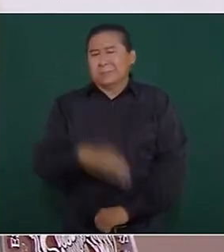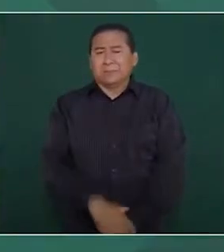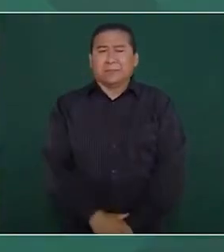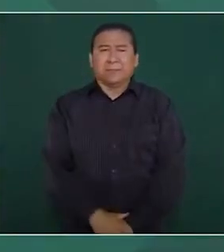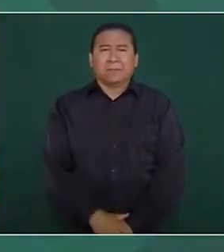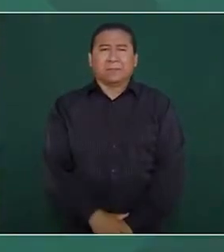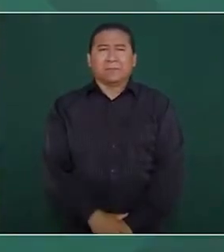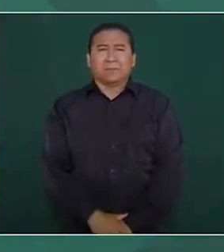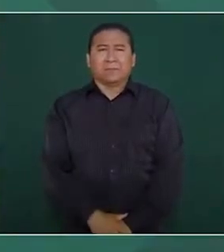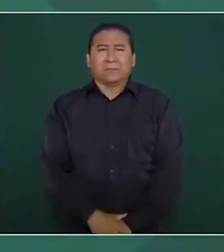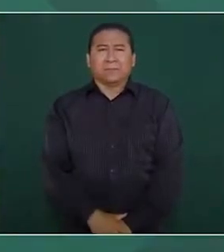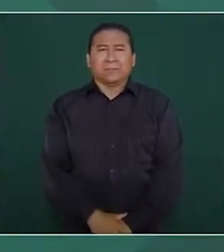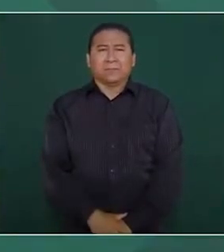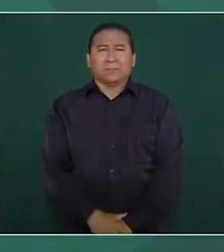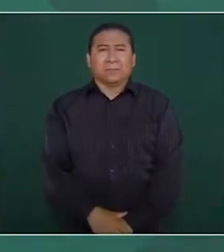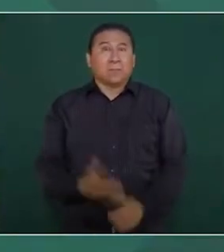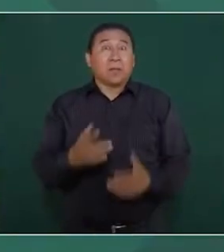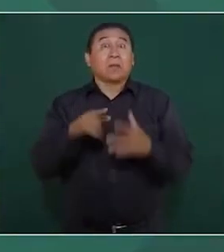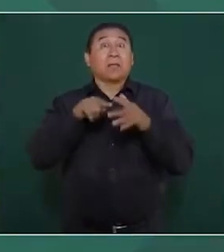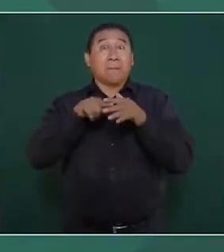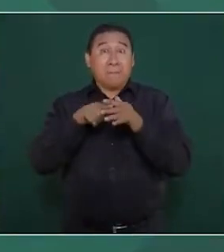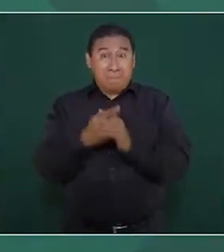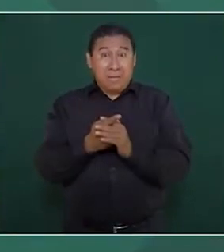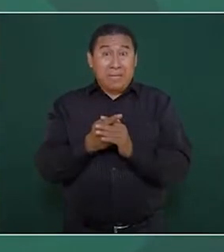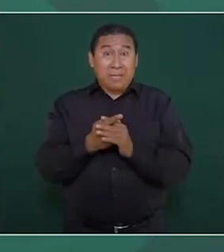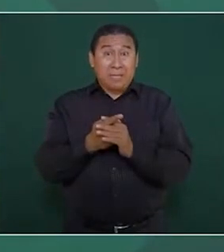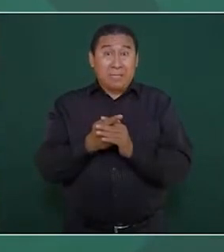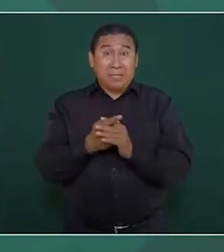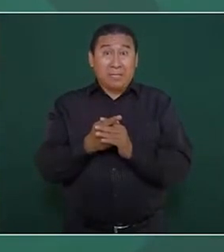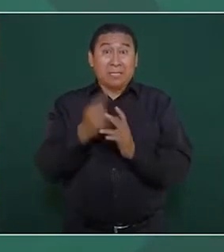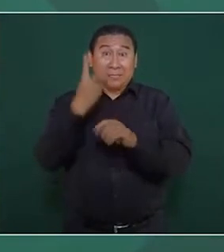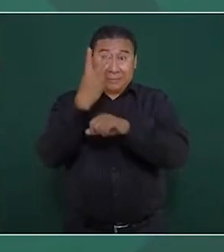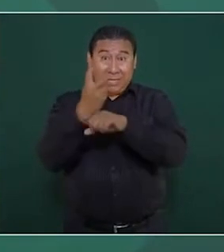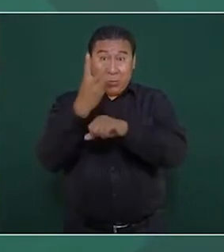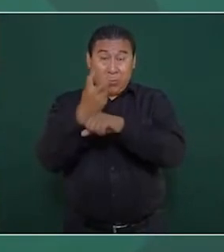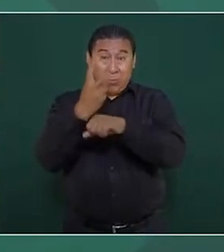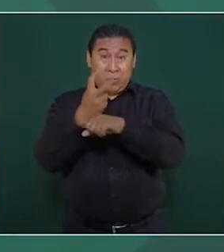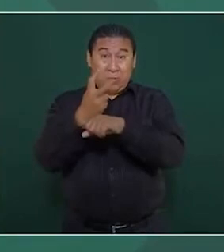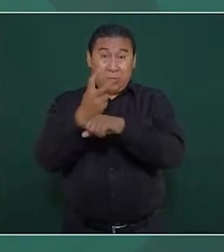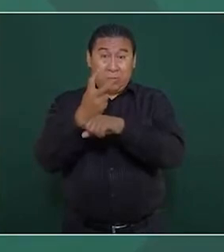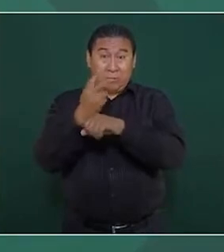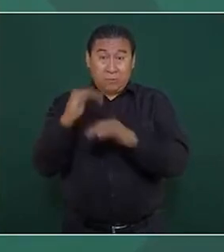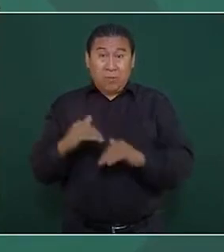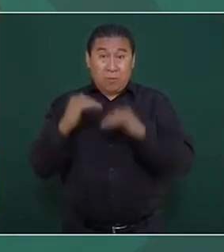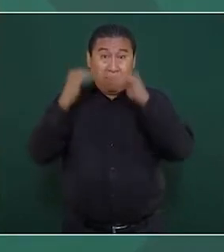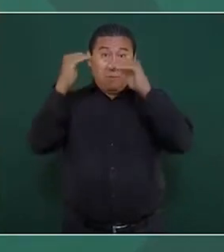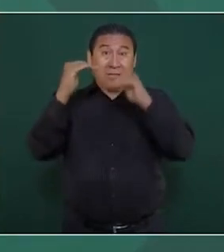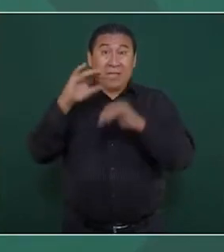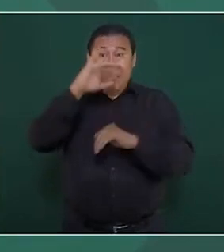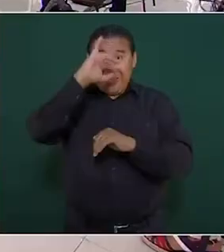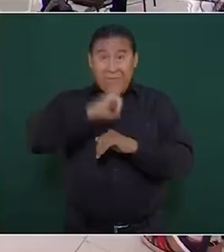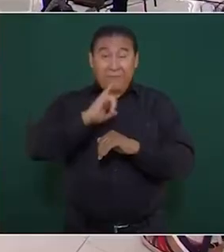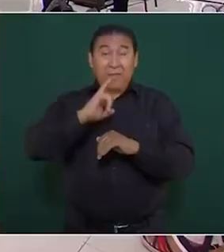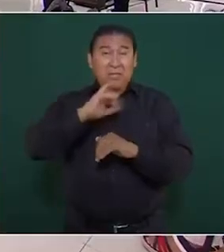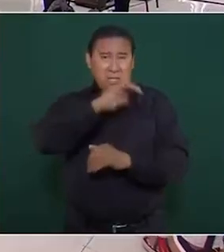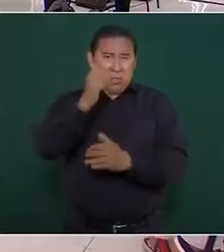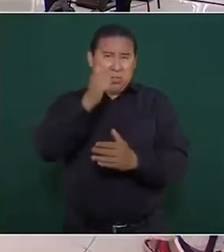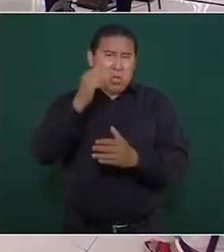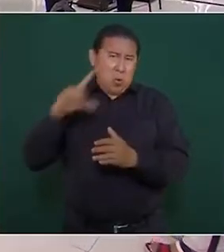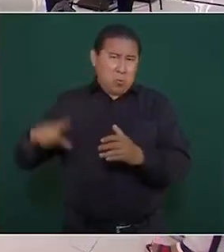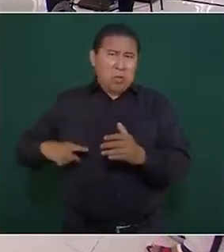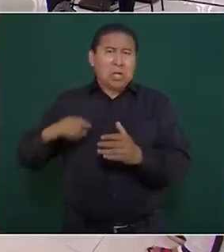cuando iniciamos la construcción de los segundos pisos, que era yo jefe de gobierno de la Ciudad de México,